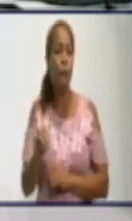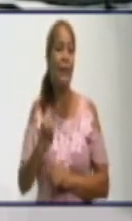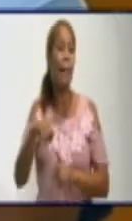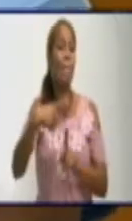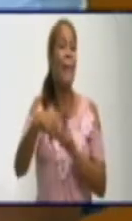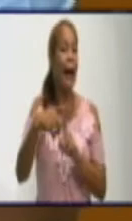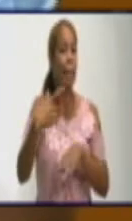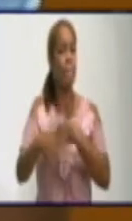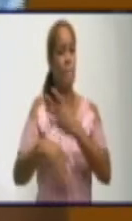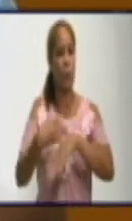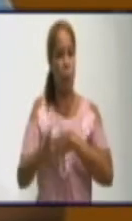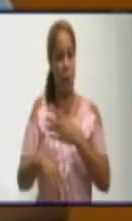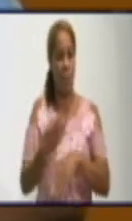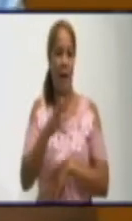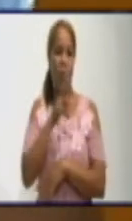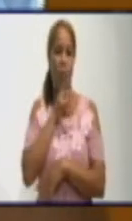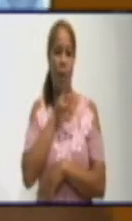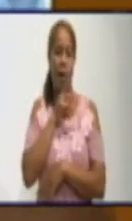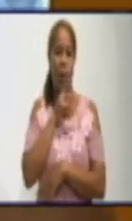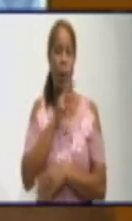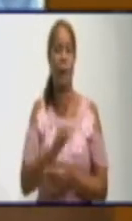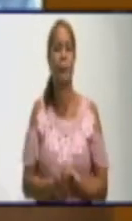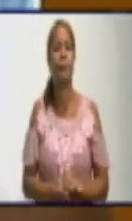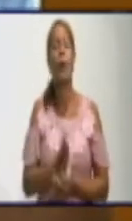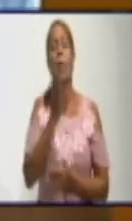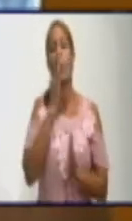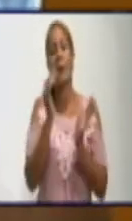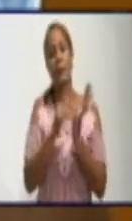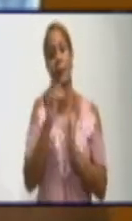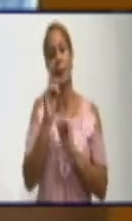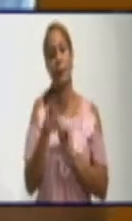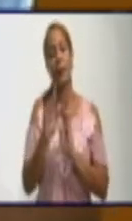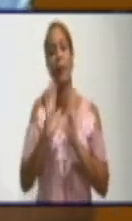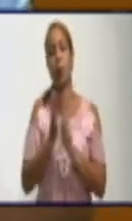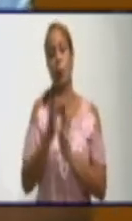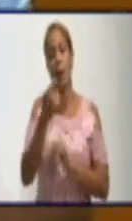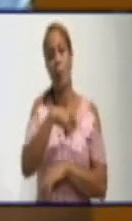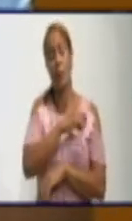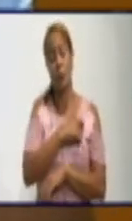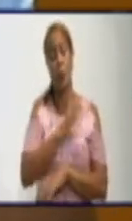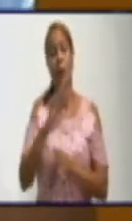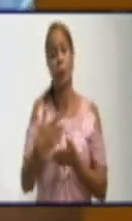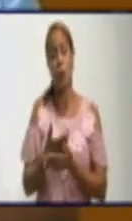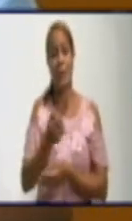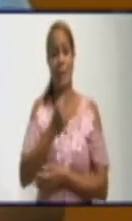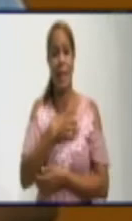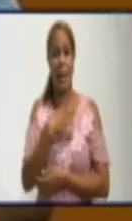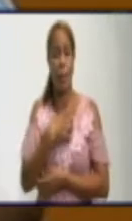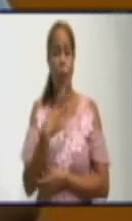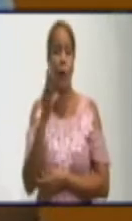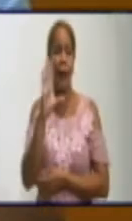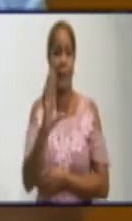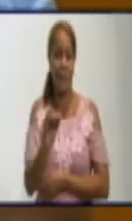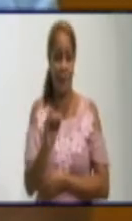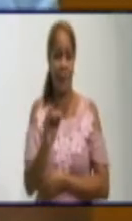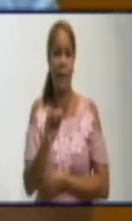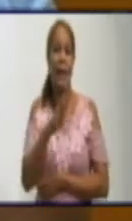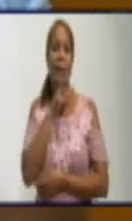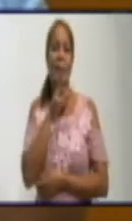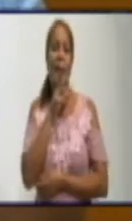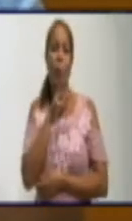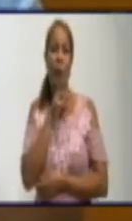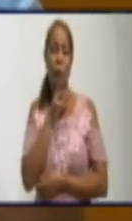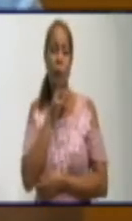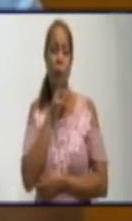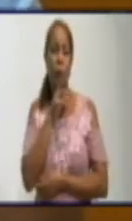buenas tardes a usted y a toda la población que nos escucha. Nosotros tenemos que decir que en este minuto el acueducto de Bayamo